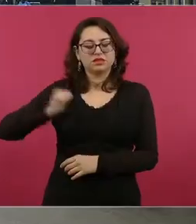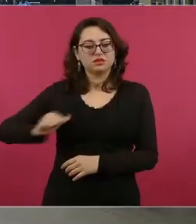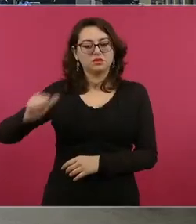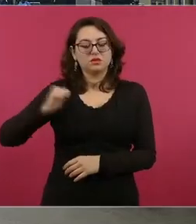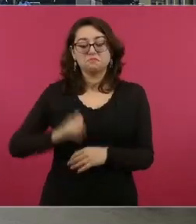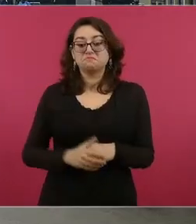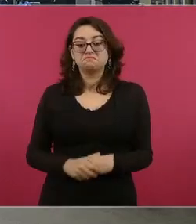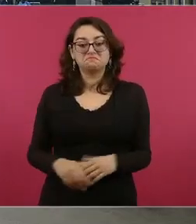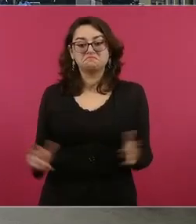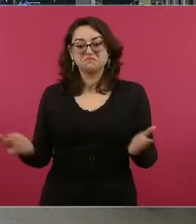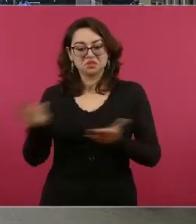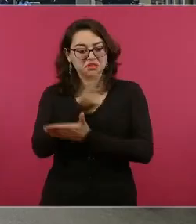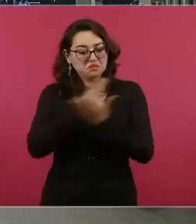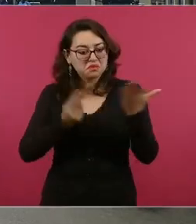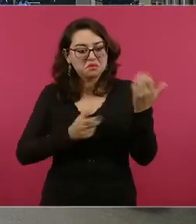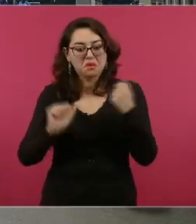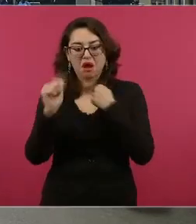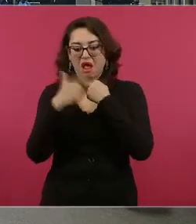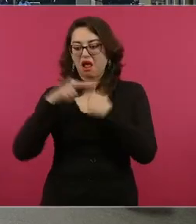No encontramos nada.